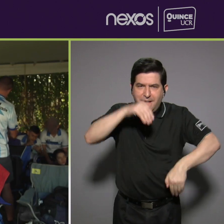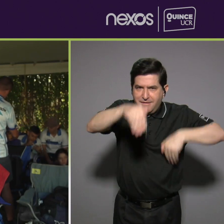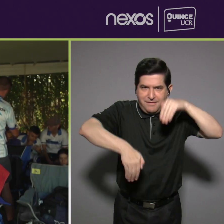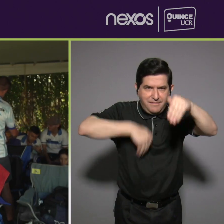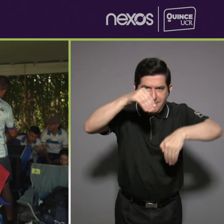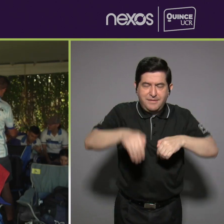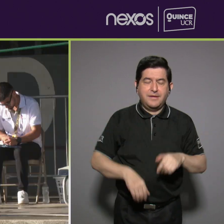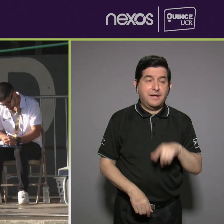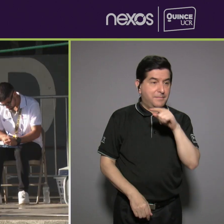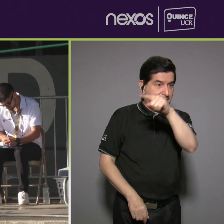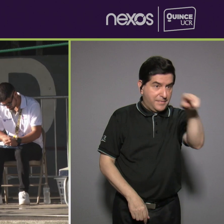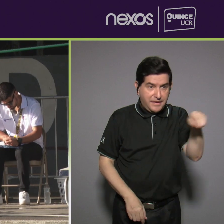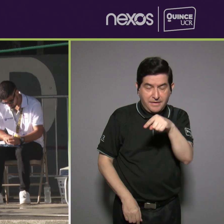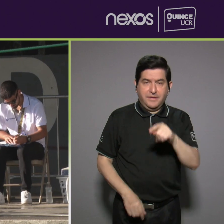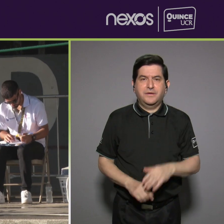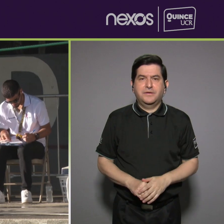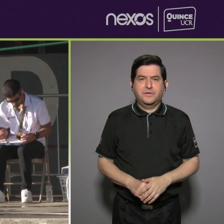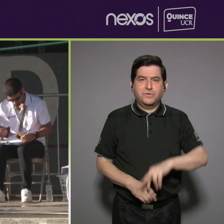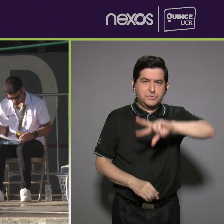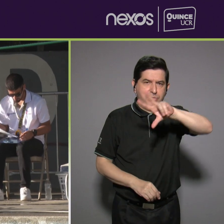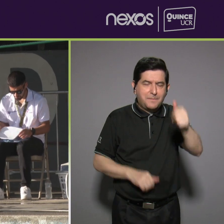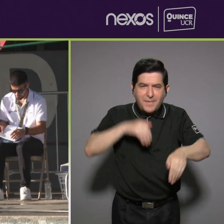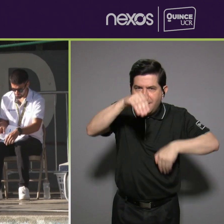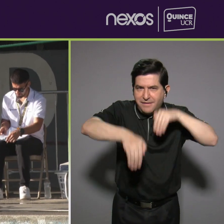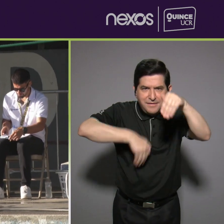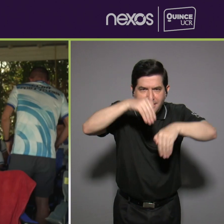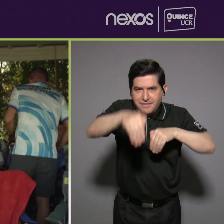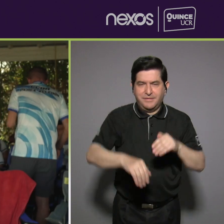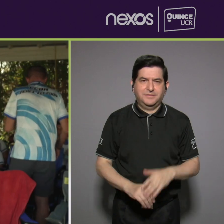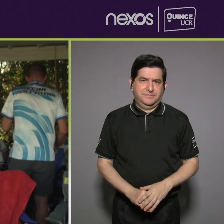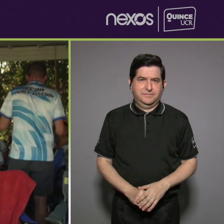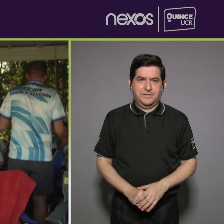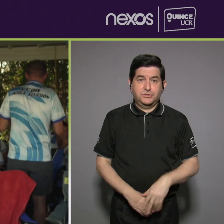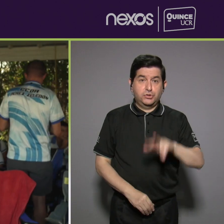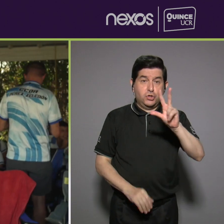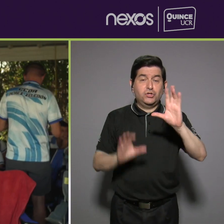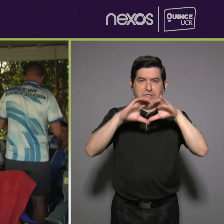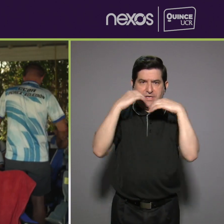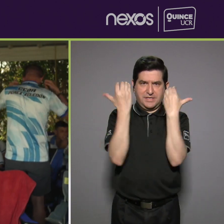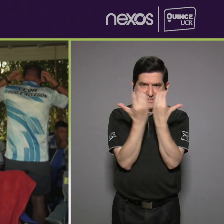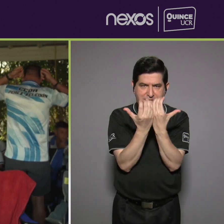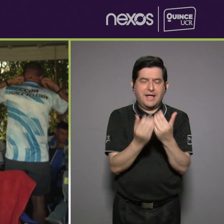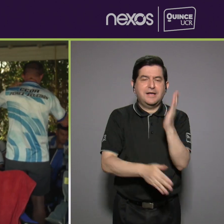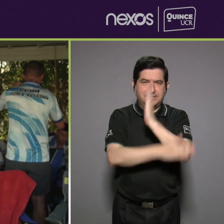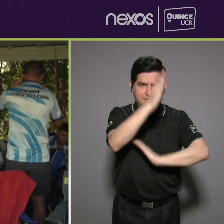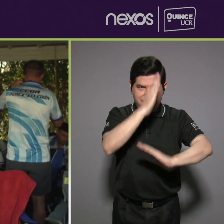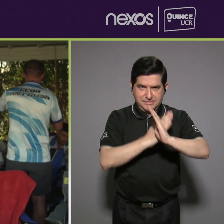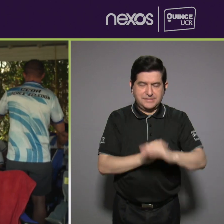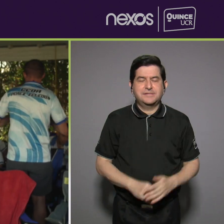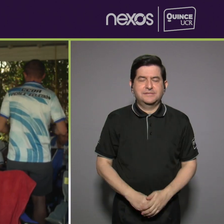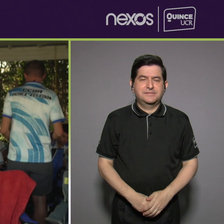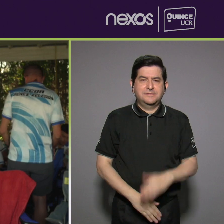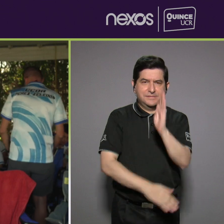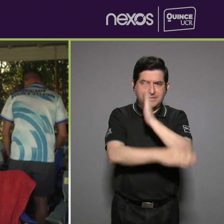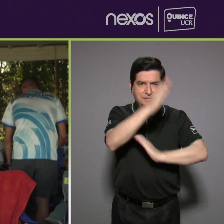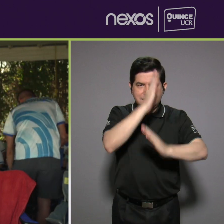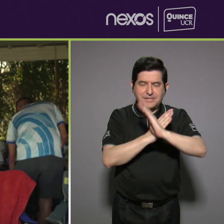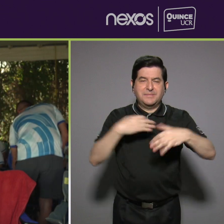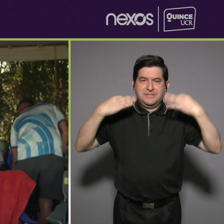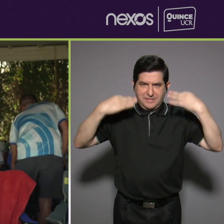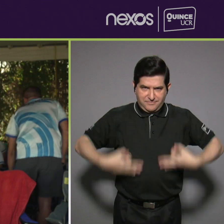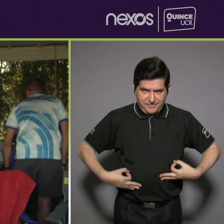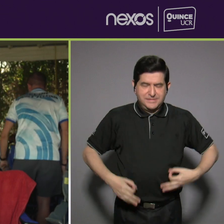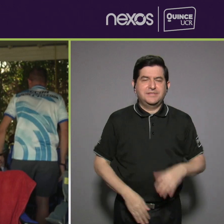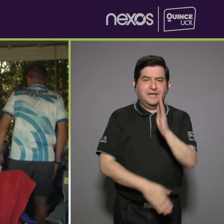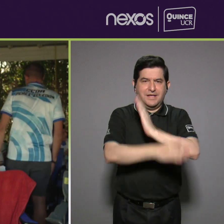deportistas. En la paranatación tenemos tres clases de discapacidades. Está la discapacidad física, la